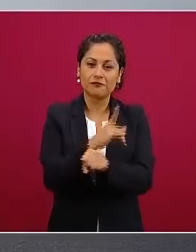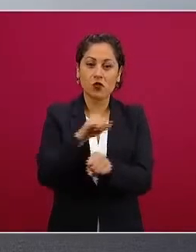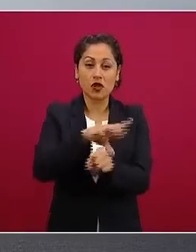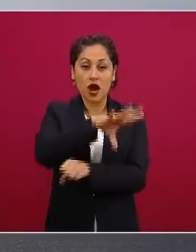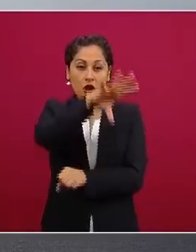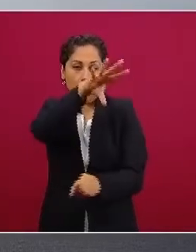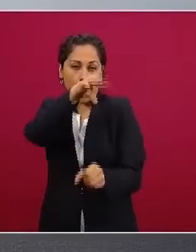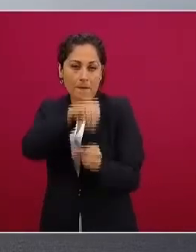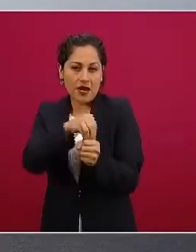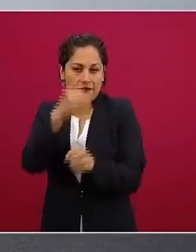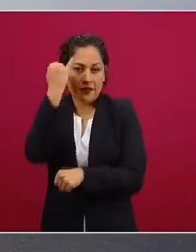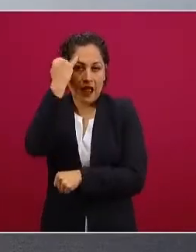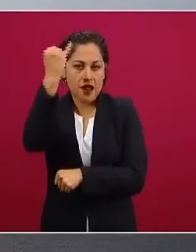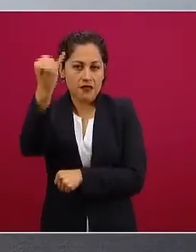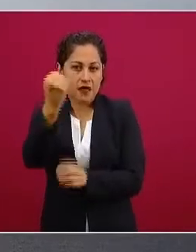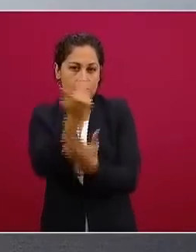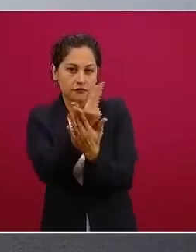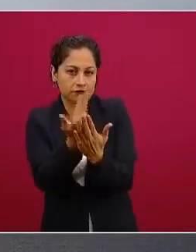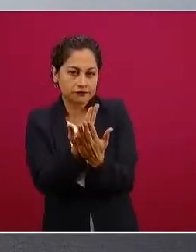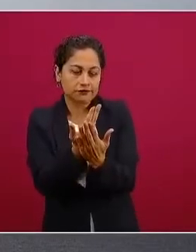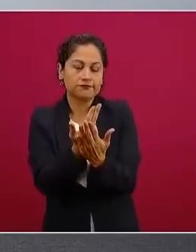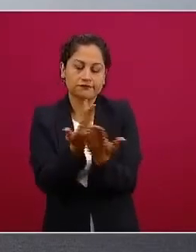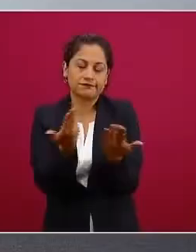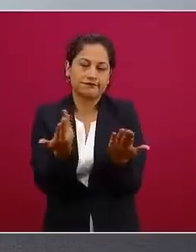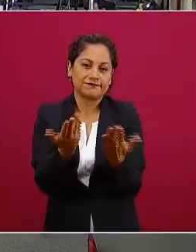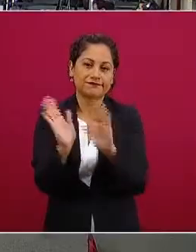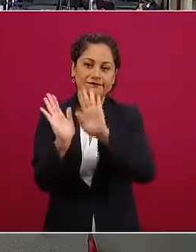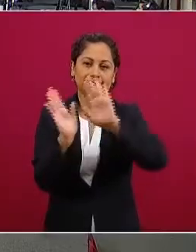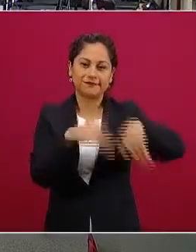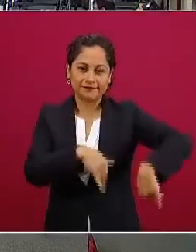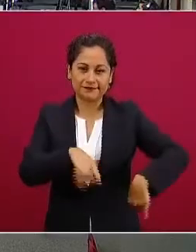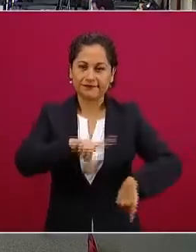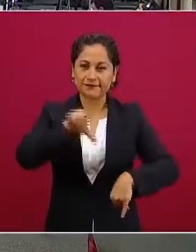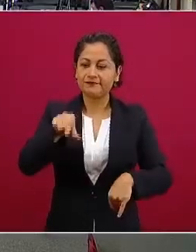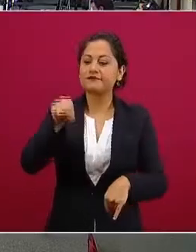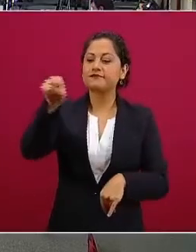pero bueno ya luego tú